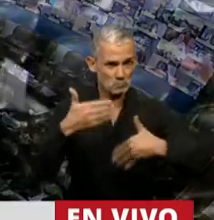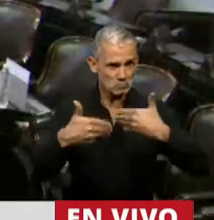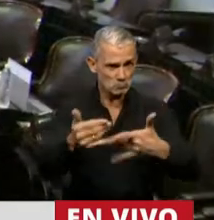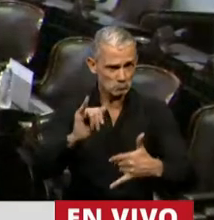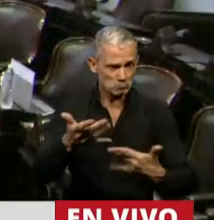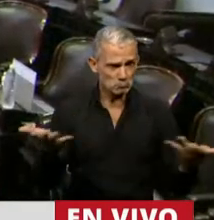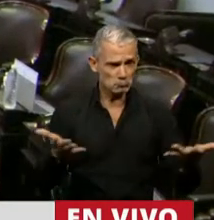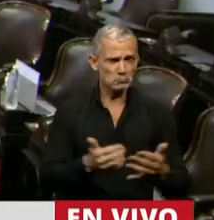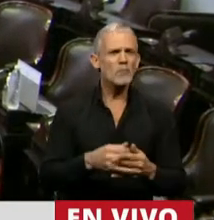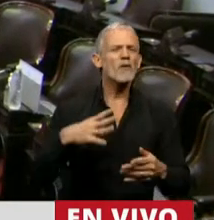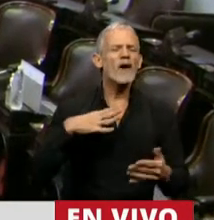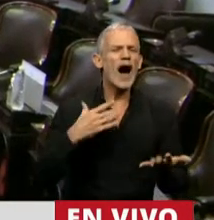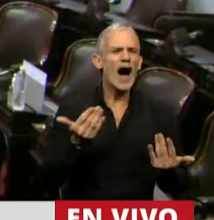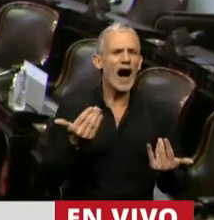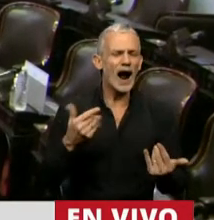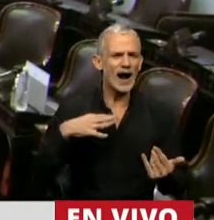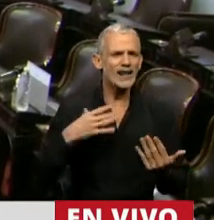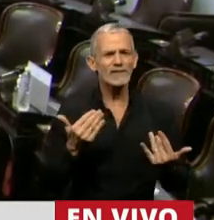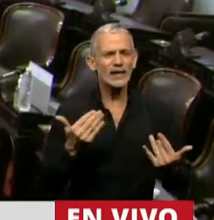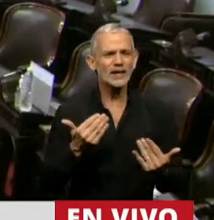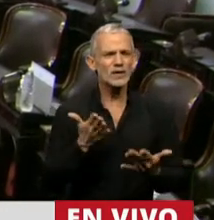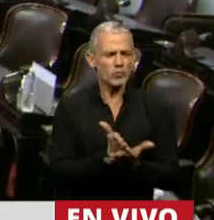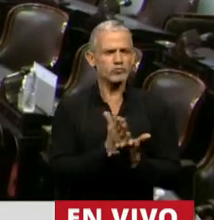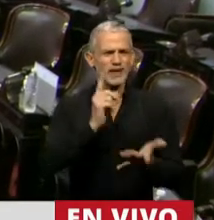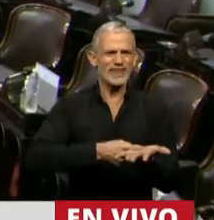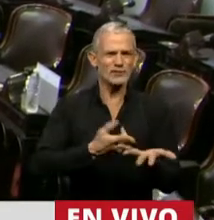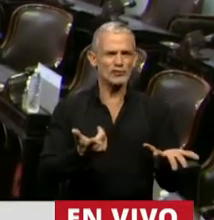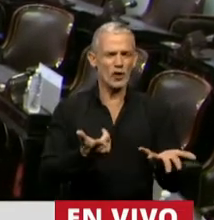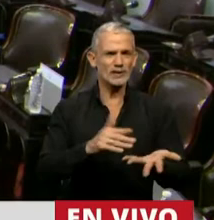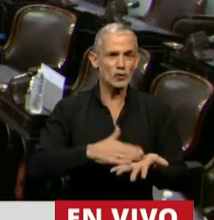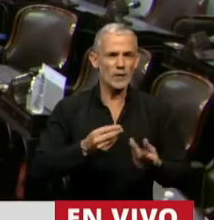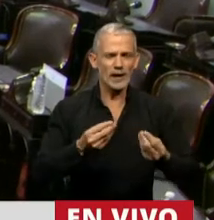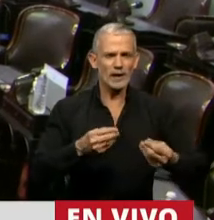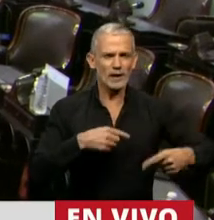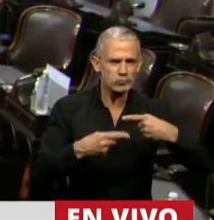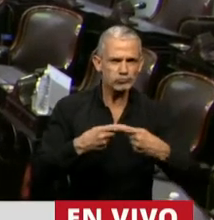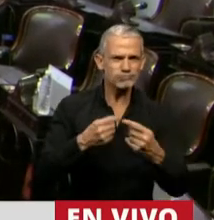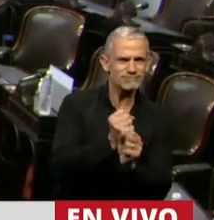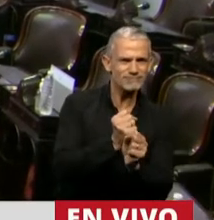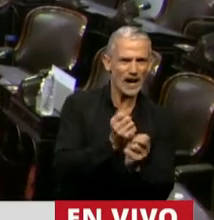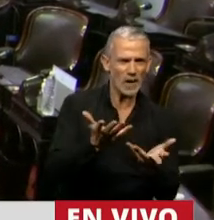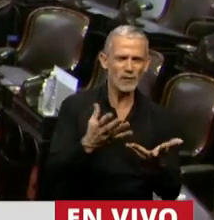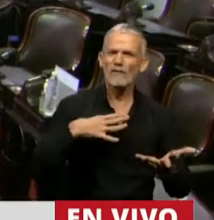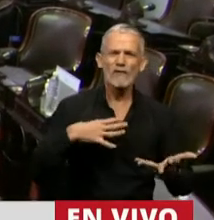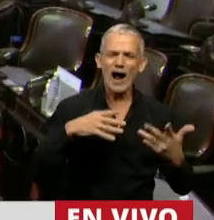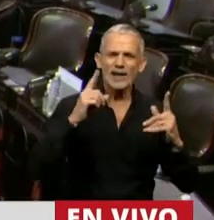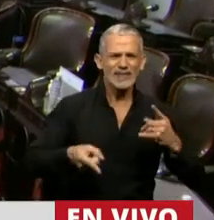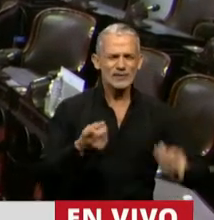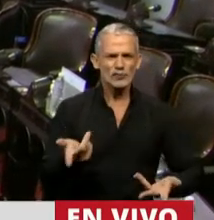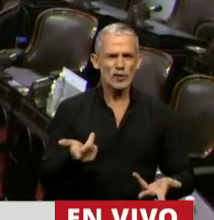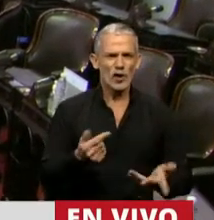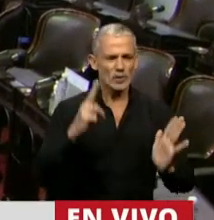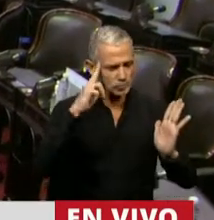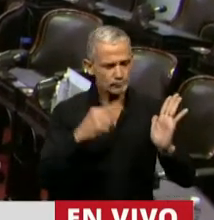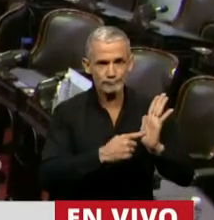pero nos está faltando más contundencia en las decisiones que hacen a la gestión para cumplir,